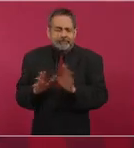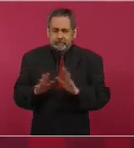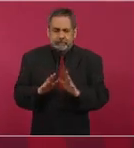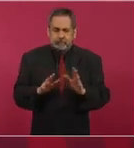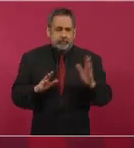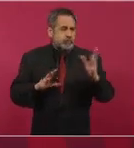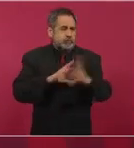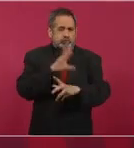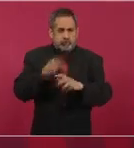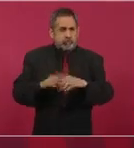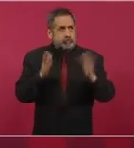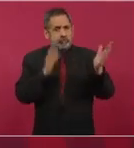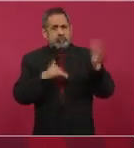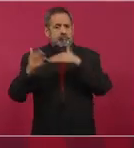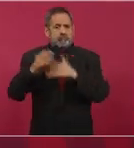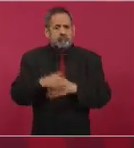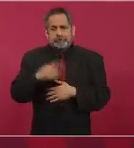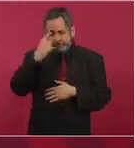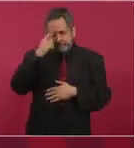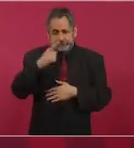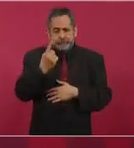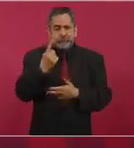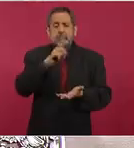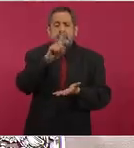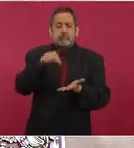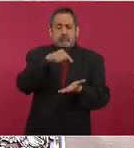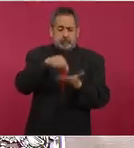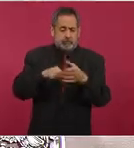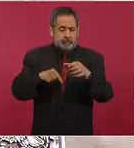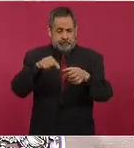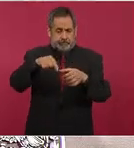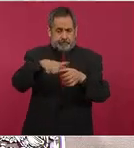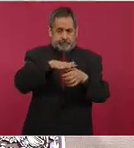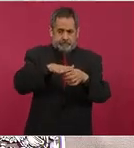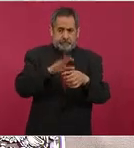rodeadas de abandono y de pobreza.